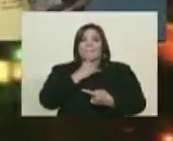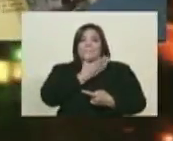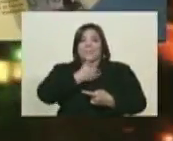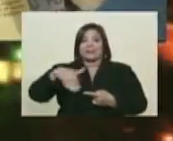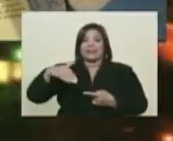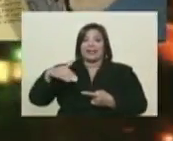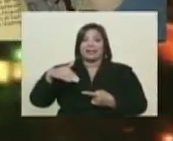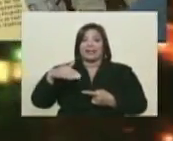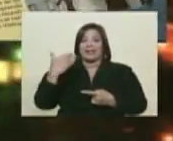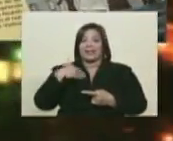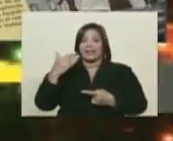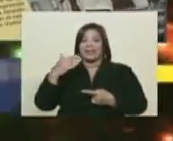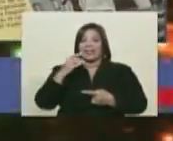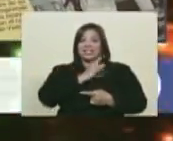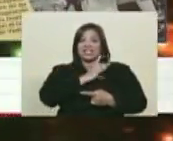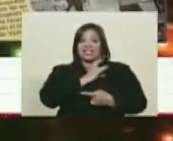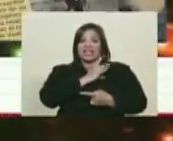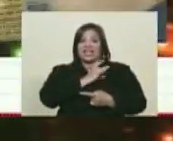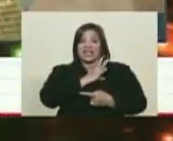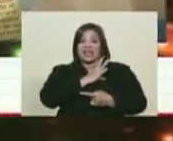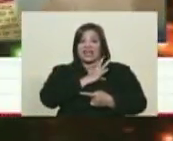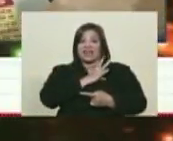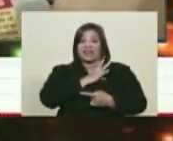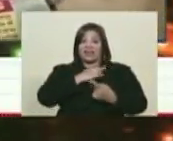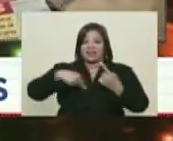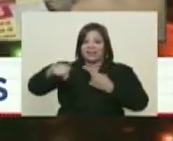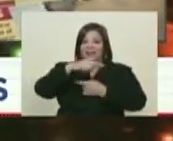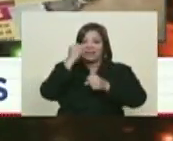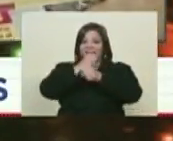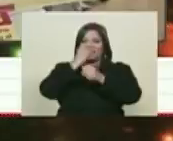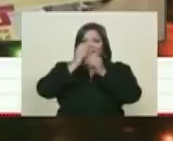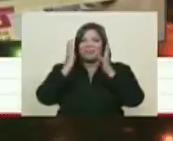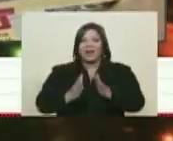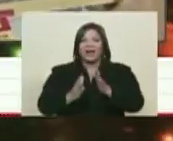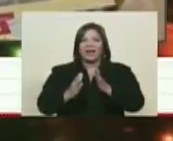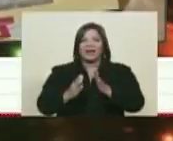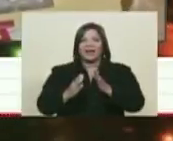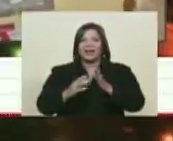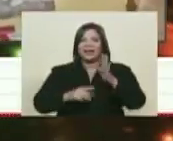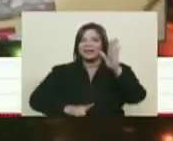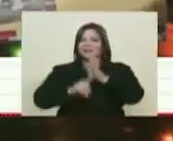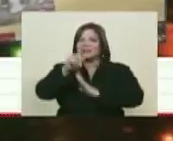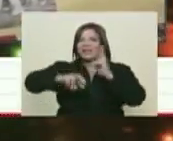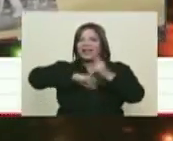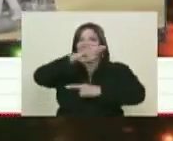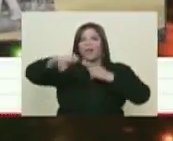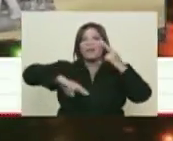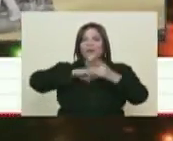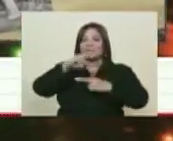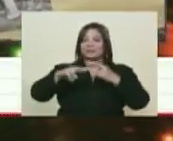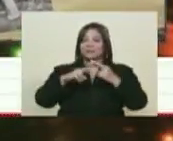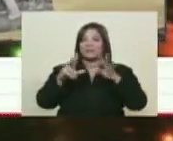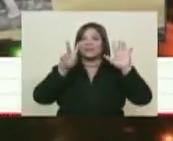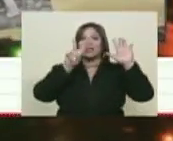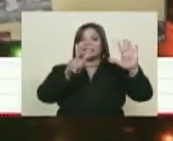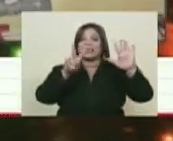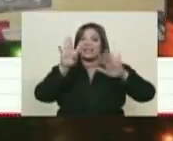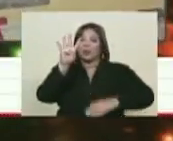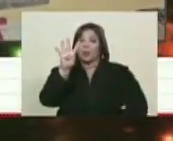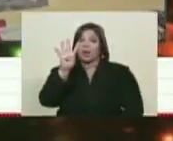Acá arriba, ¿no? Ajá. Debajo, estalla en Lisboa la revolución de los claveles en el año 74.